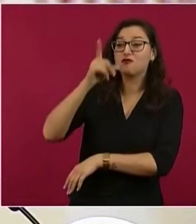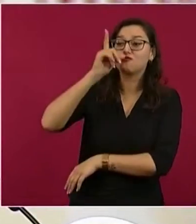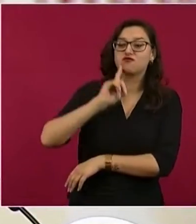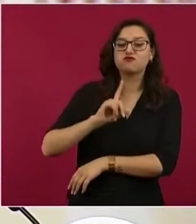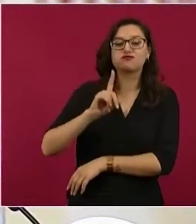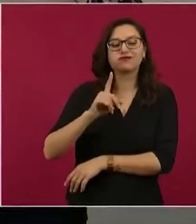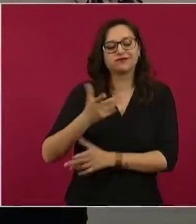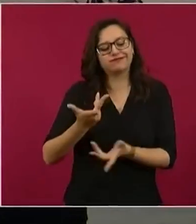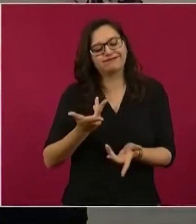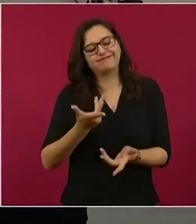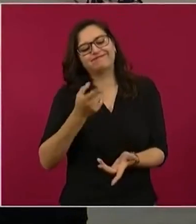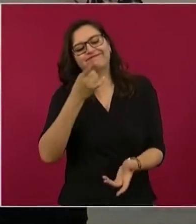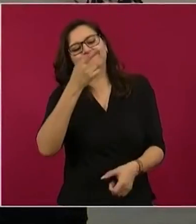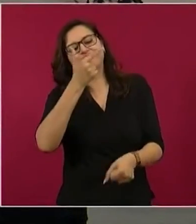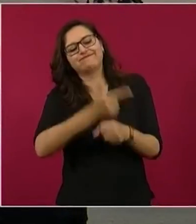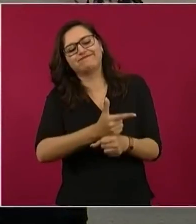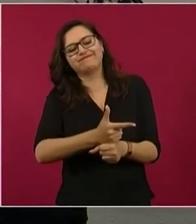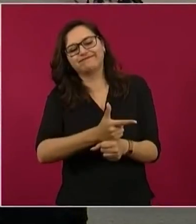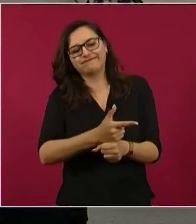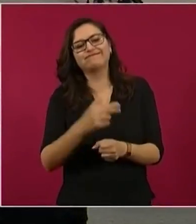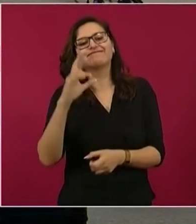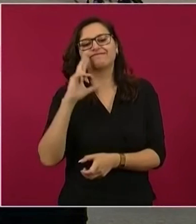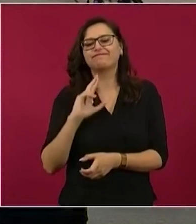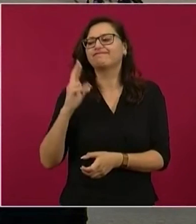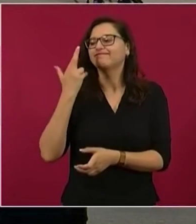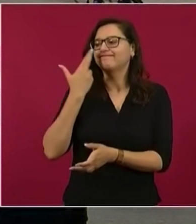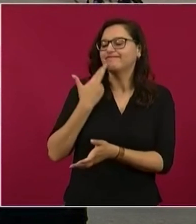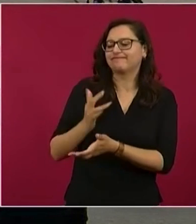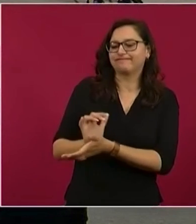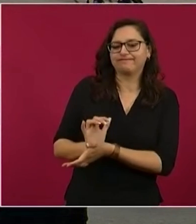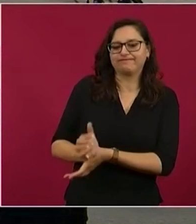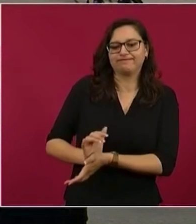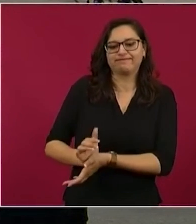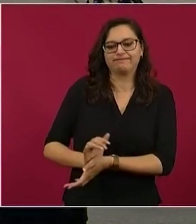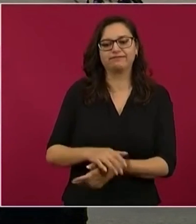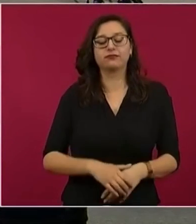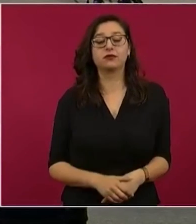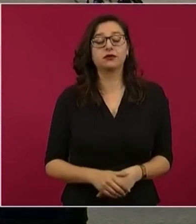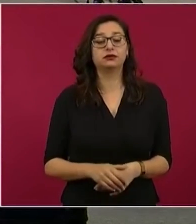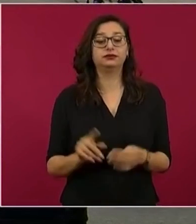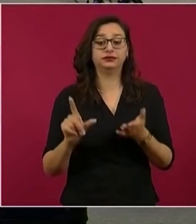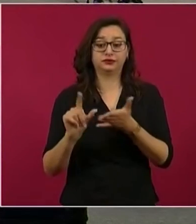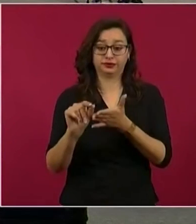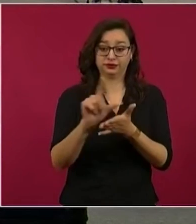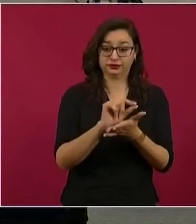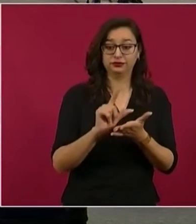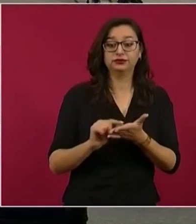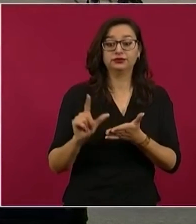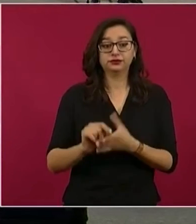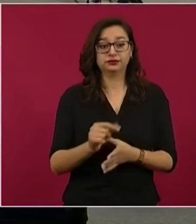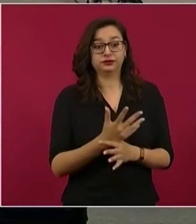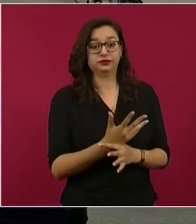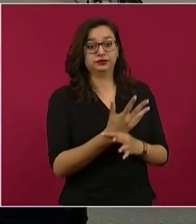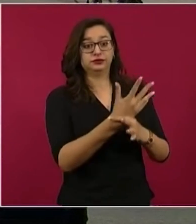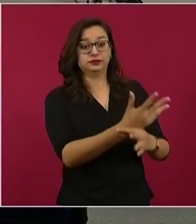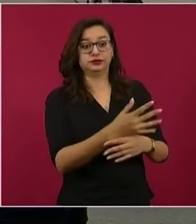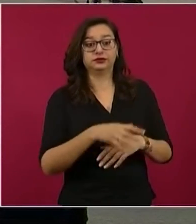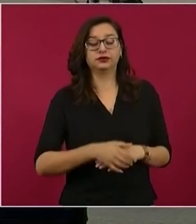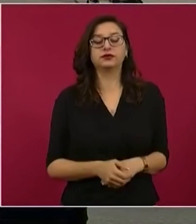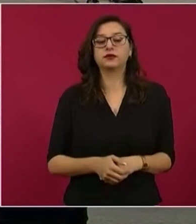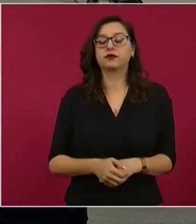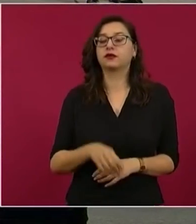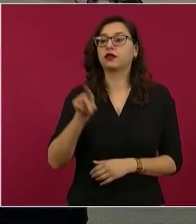Aquí vamos a ver los tuits. El primero dice, la base aérea de Shankla Lucía,